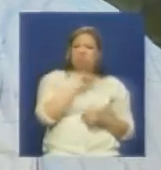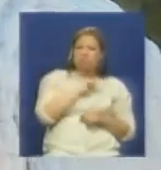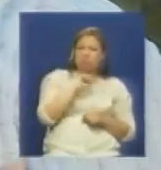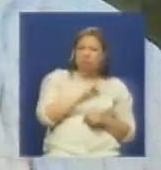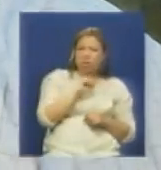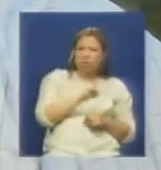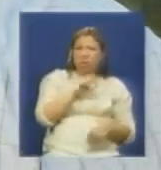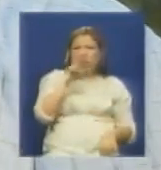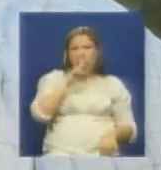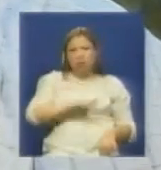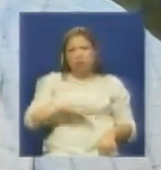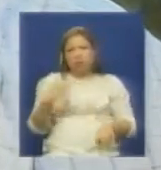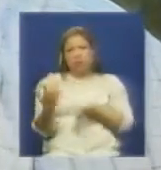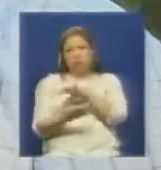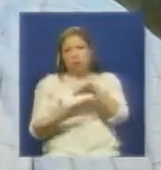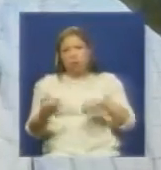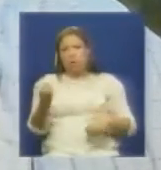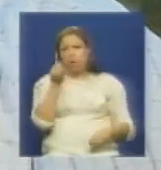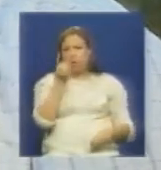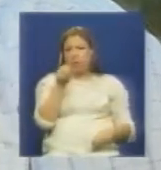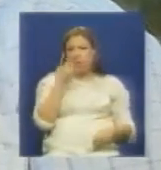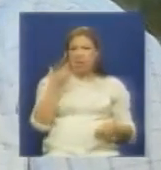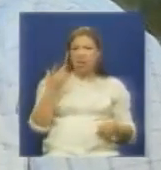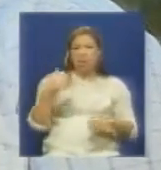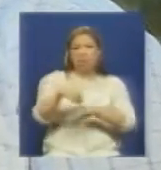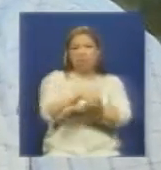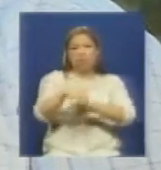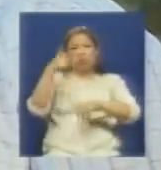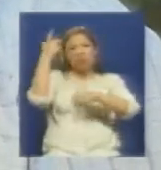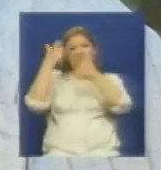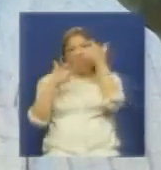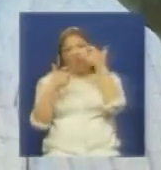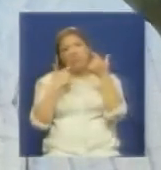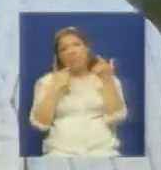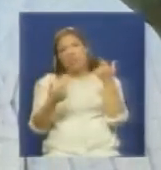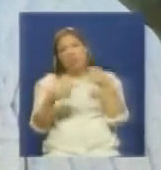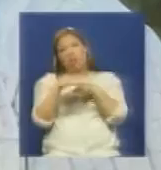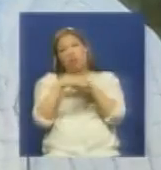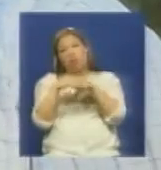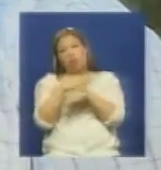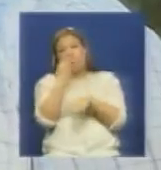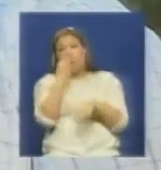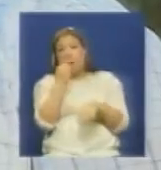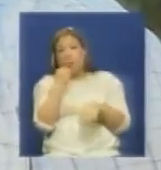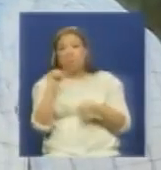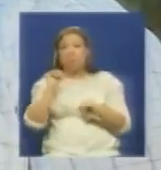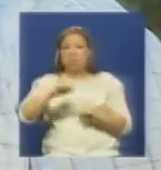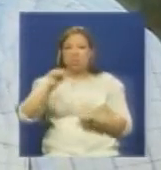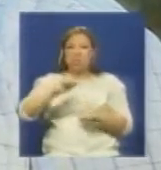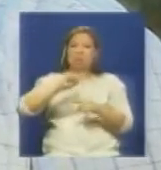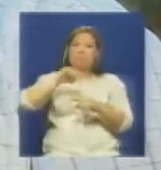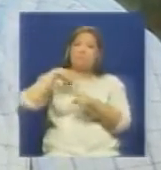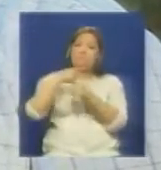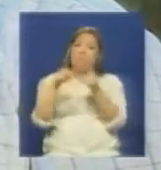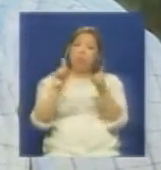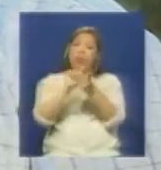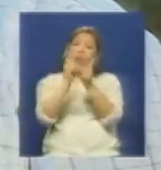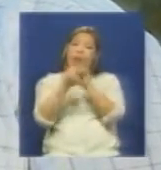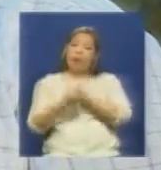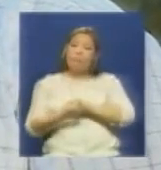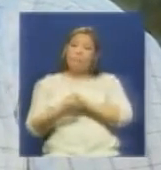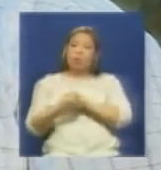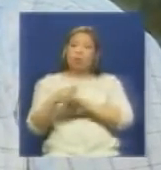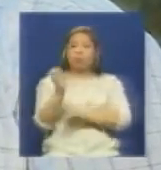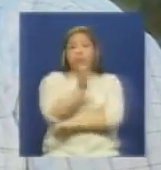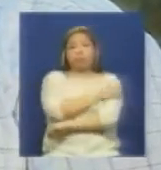no le dimos respuesta en el problema alimentario le decimos a estos compañeros bueno que se atengan a las consecuencias si pretenden borrar de un